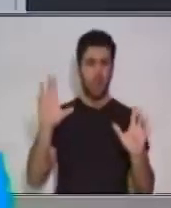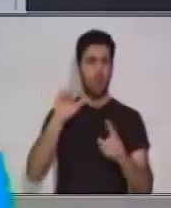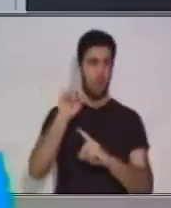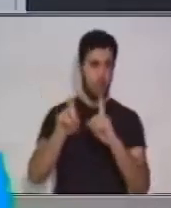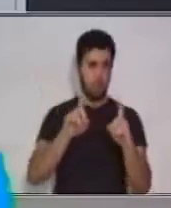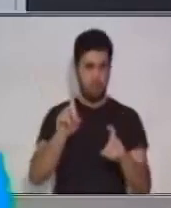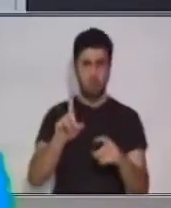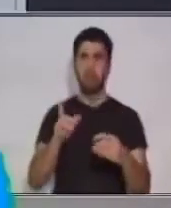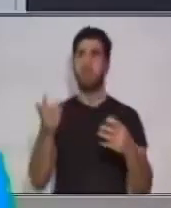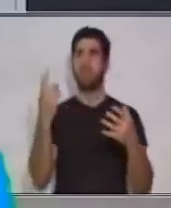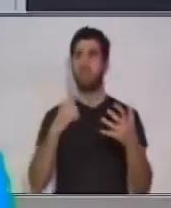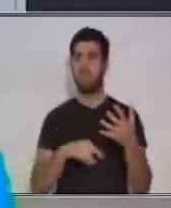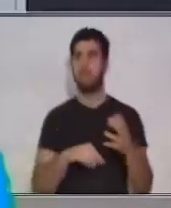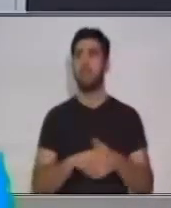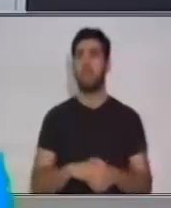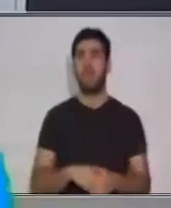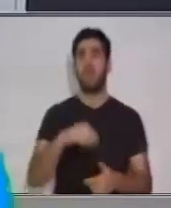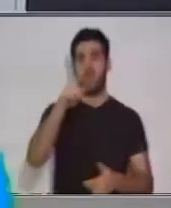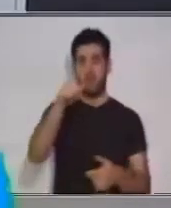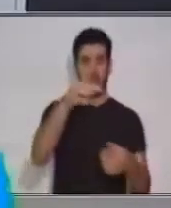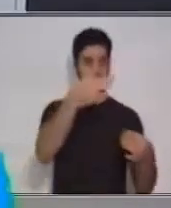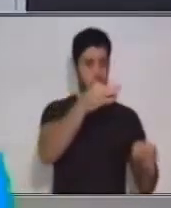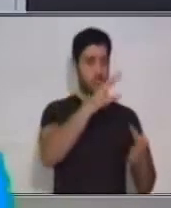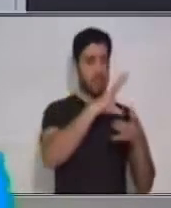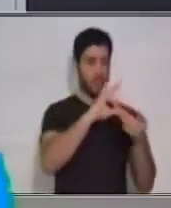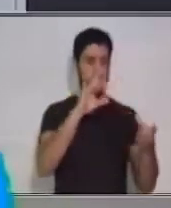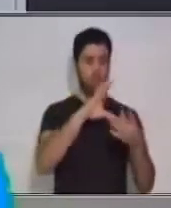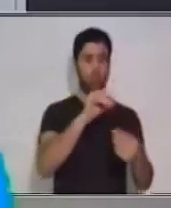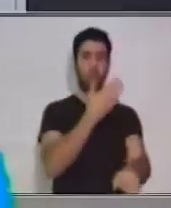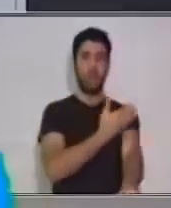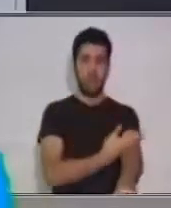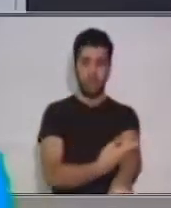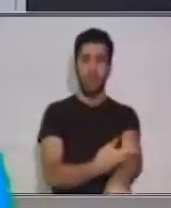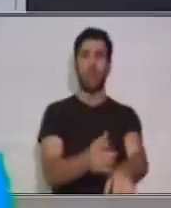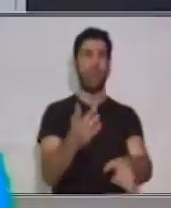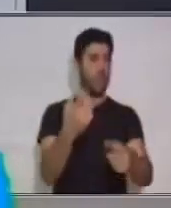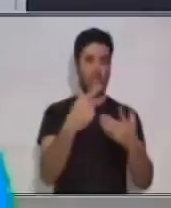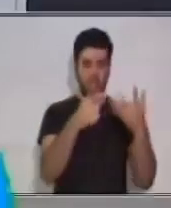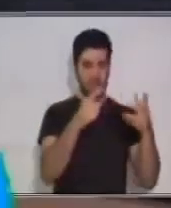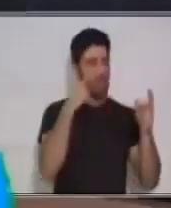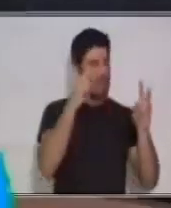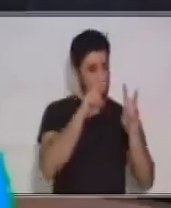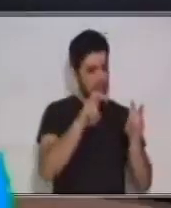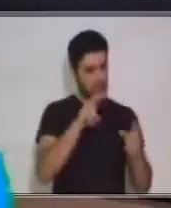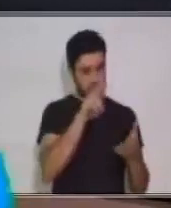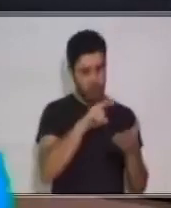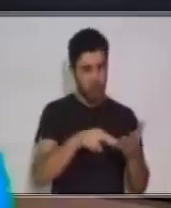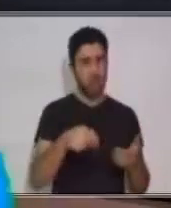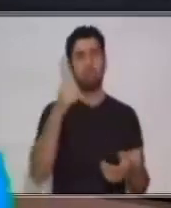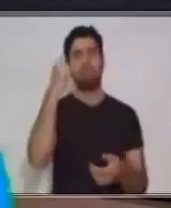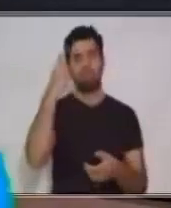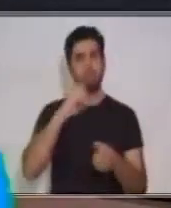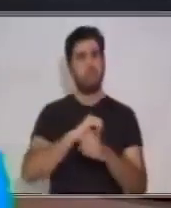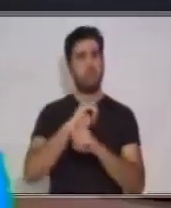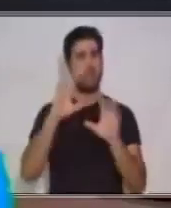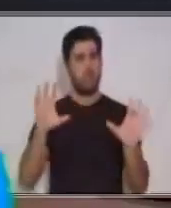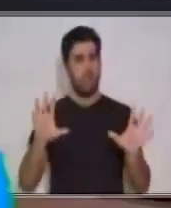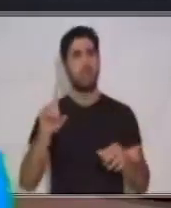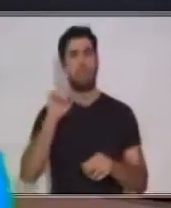Y la última, identificas textos literarios, narrativos o científicos, que son el tipo de texto que podemos representar.